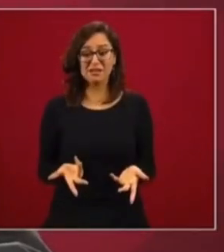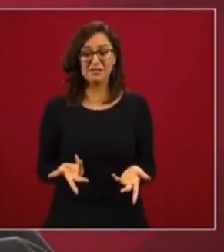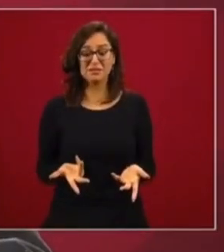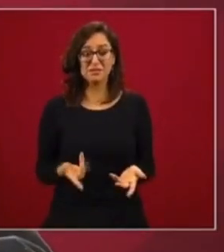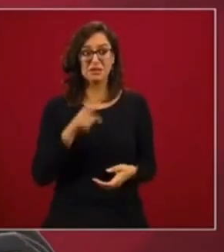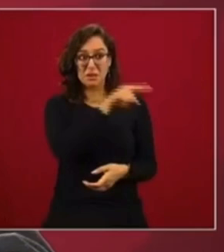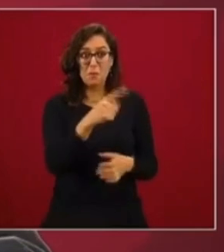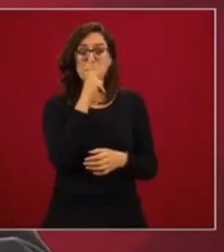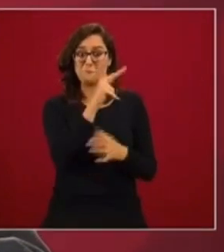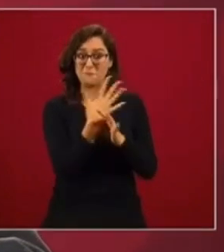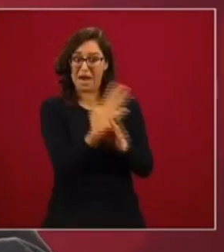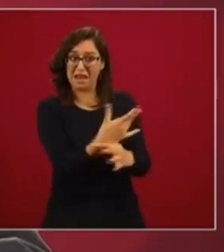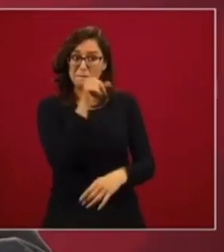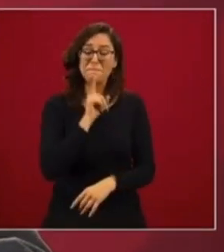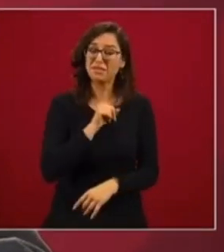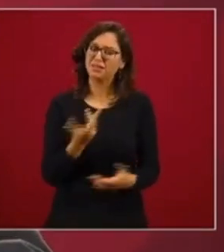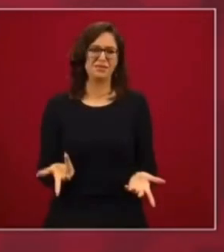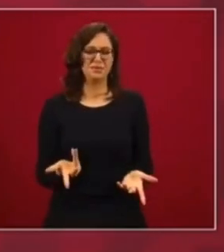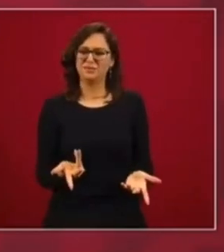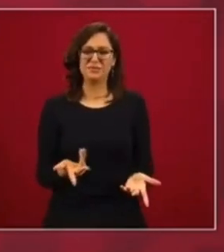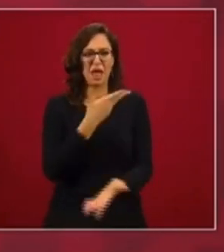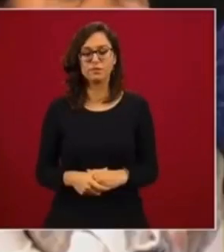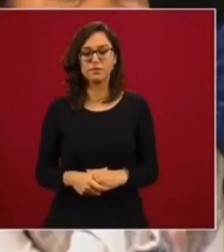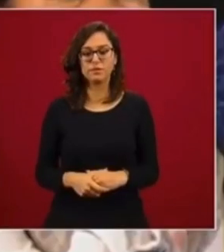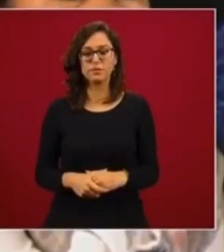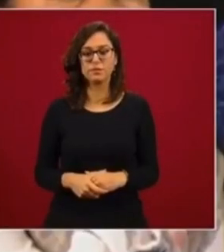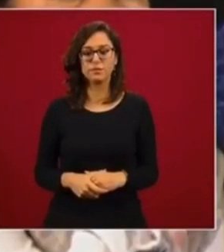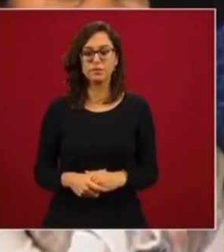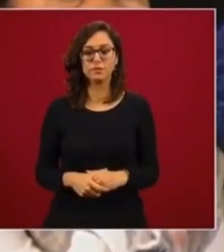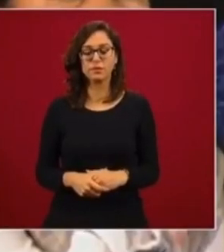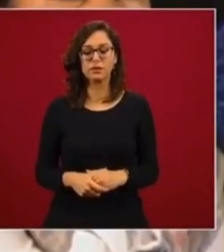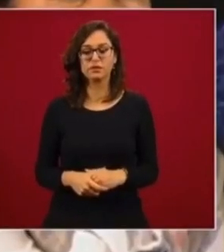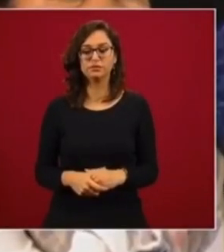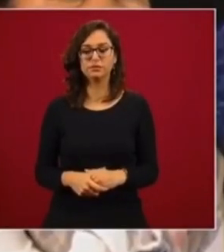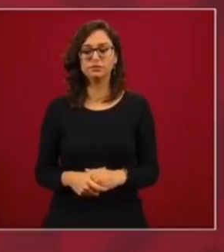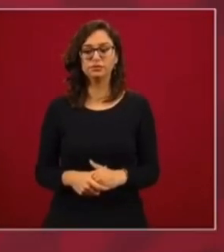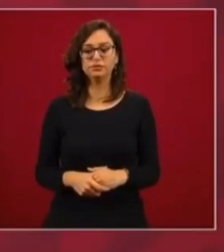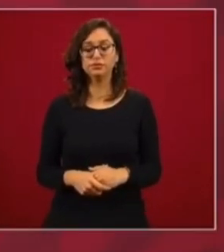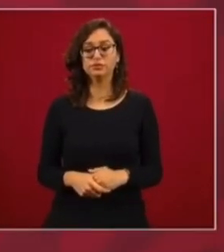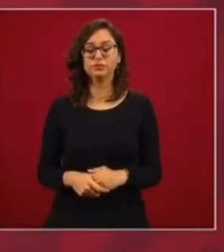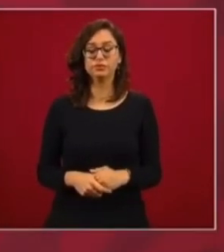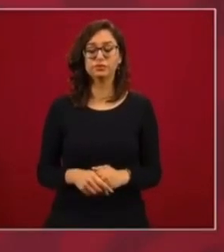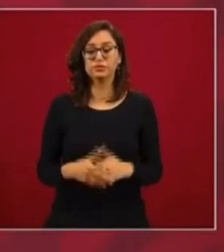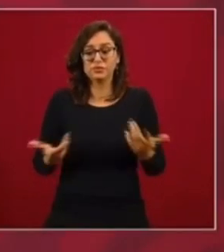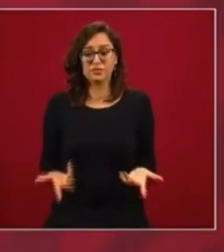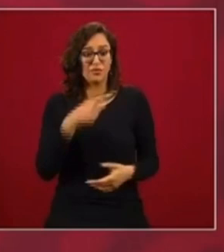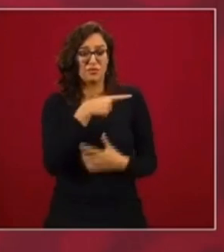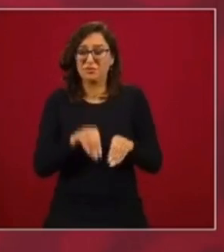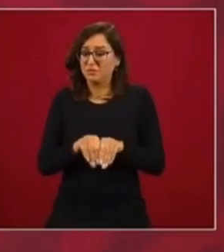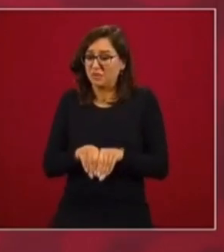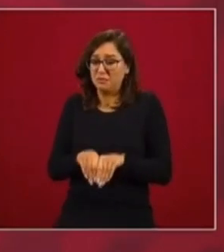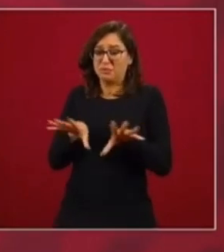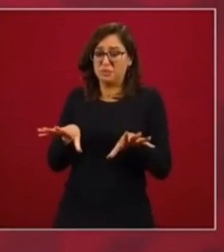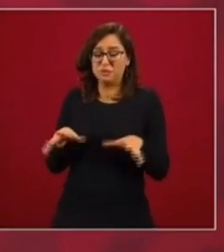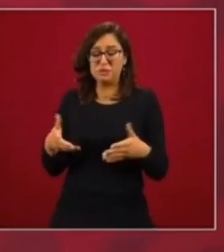Que sí vale la credibilidad. Y que ya son otros tiempos. Porque situarse, hacer esto para